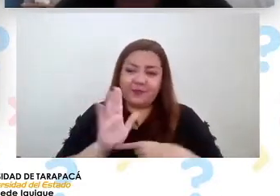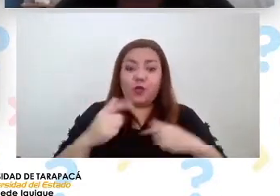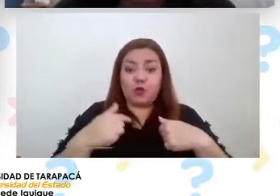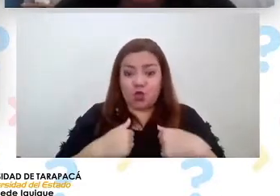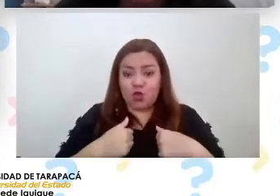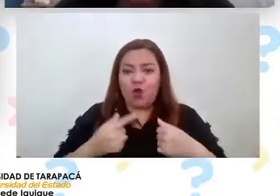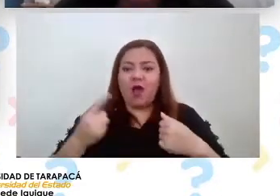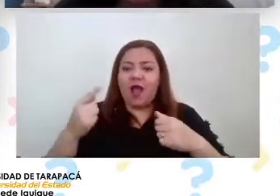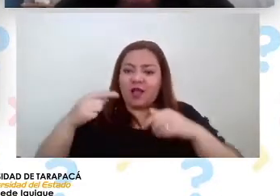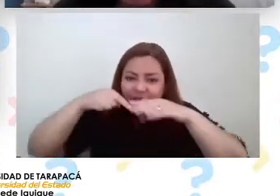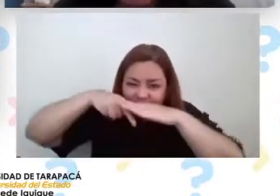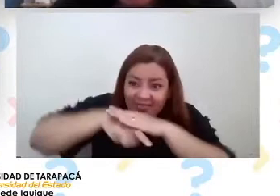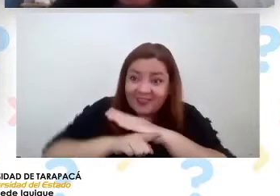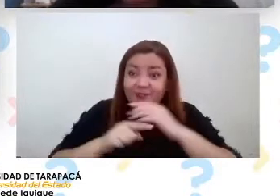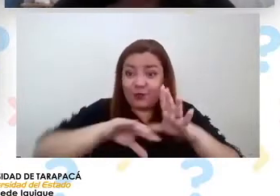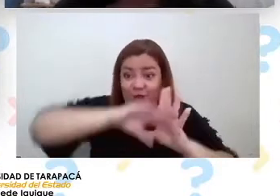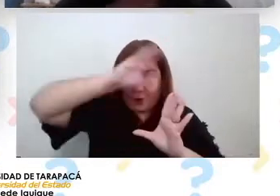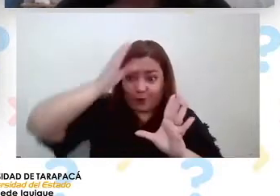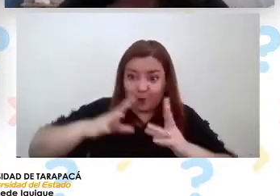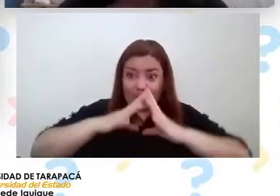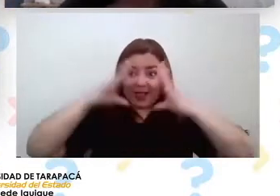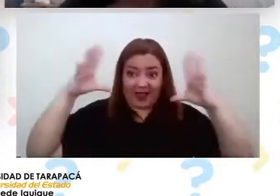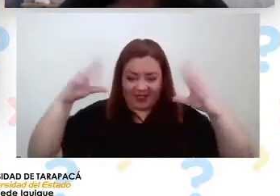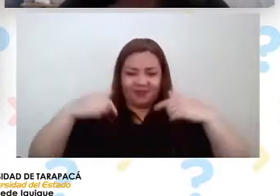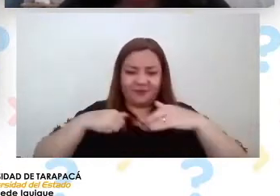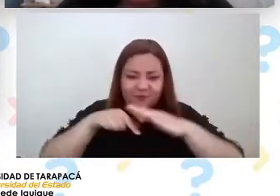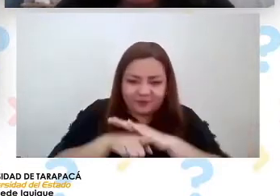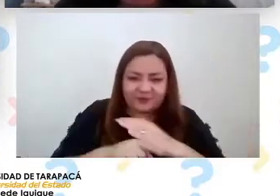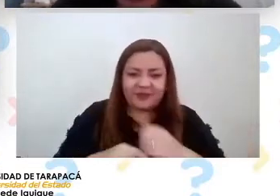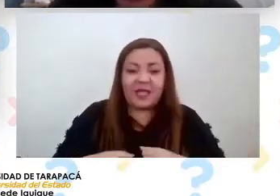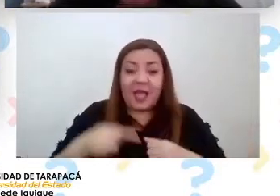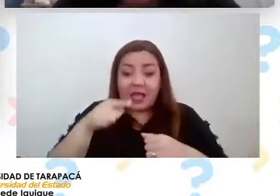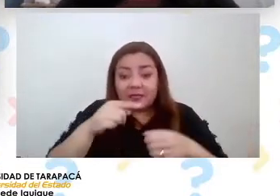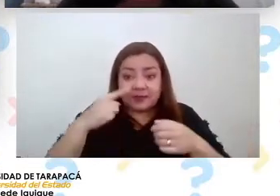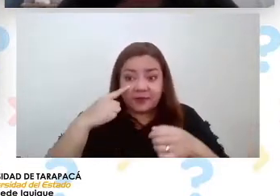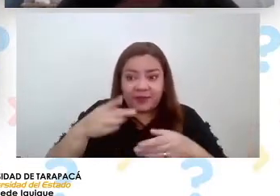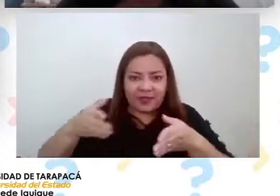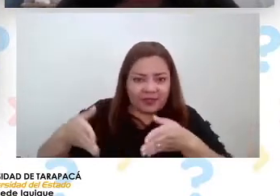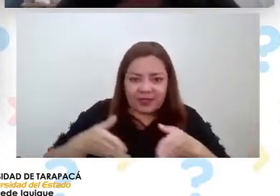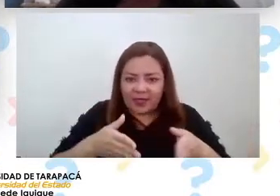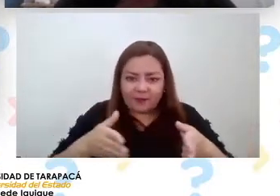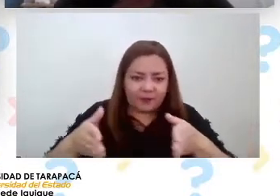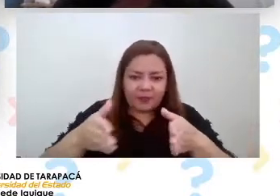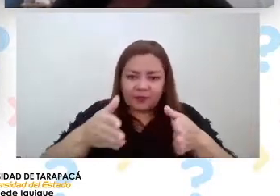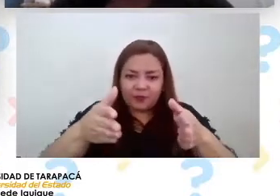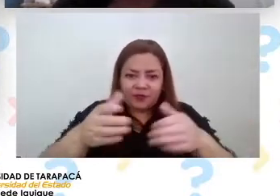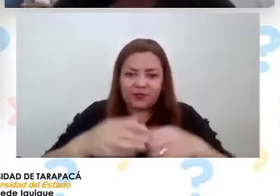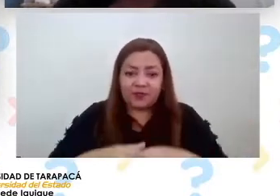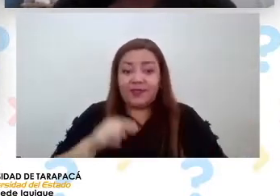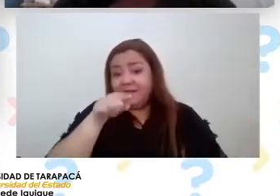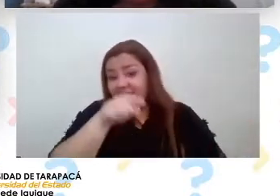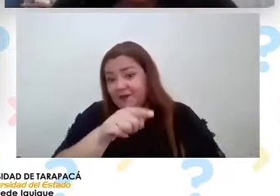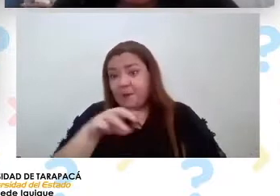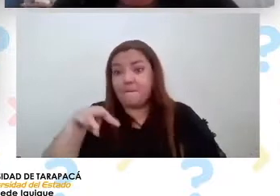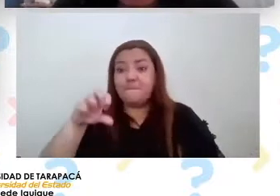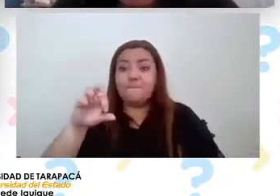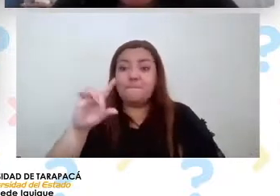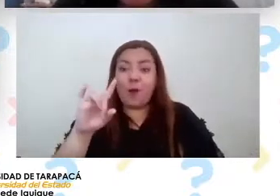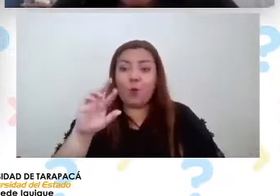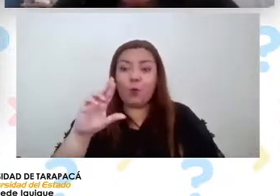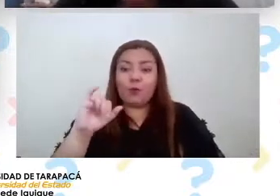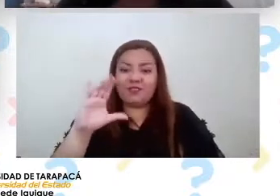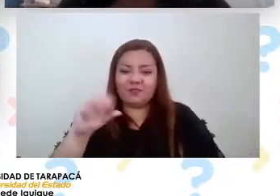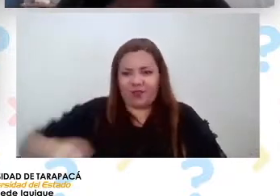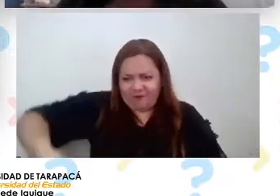del domo más grande que se ve parte del camino de la estación Atacama y él es Mauricio que va con una